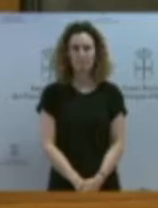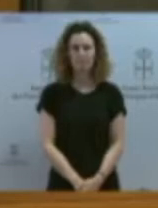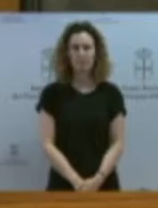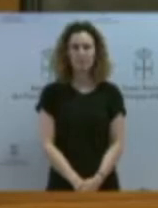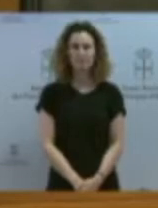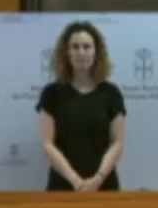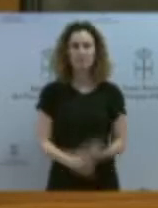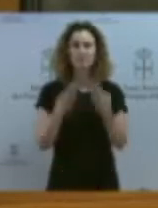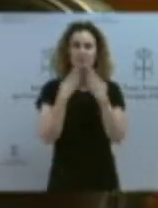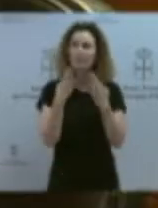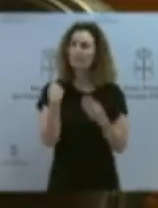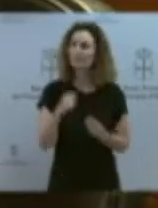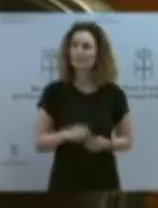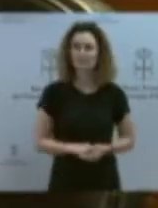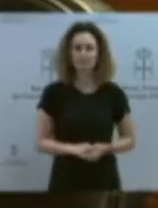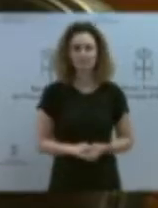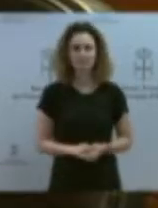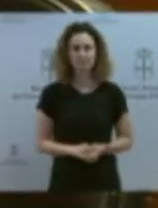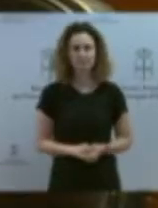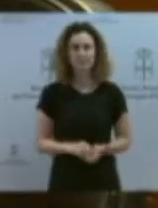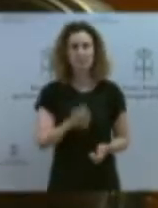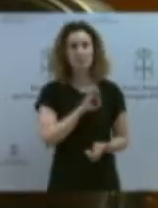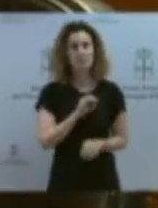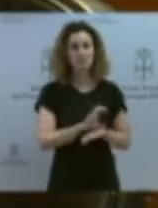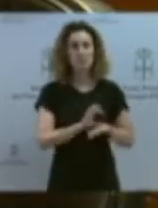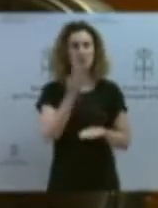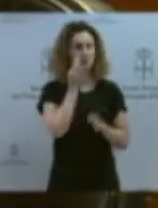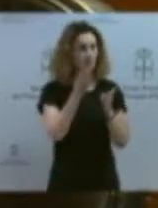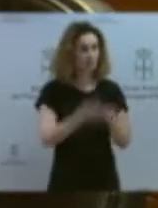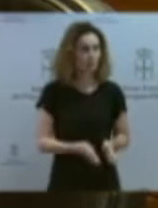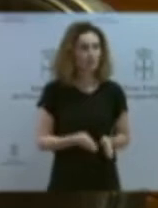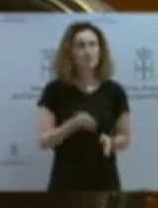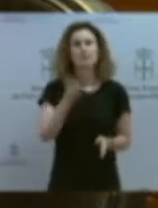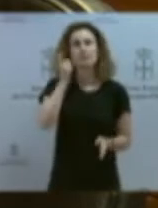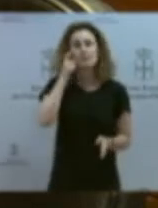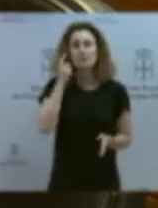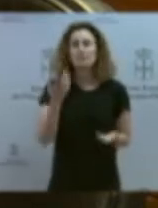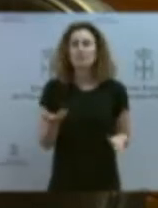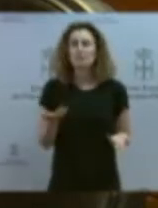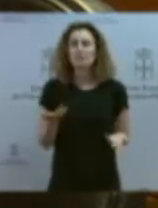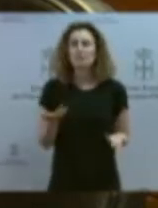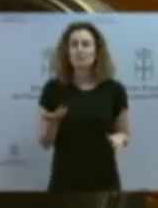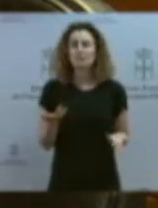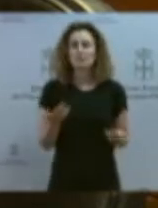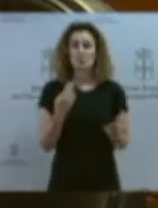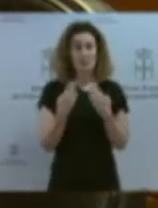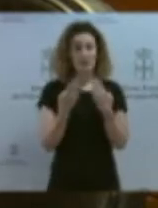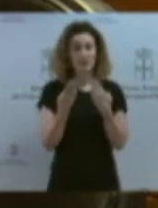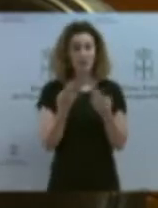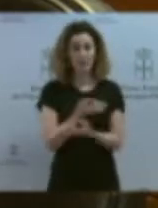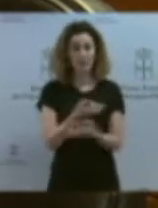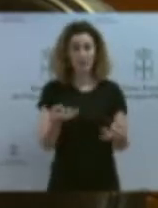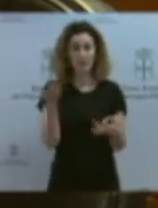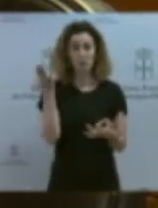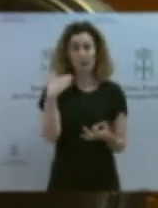Señora consellera, teniendo en cuenta que no se propiciaron los canales de diálogo necesarios y que los protocolos que pretenden implementar faen